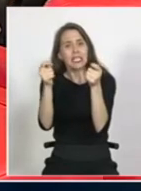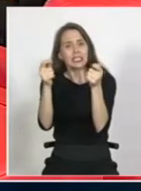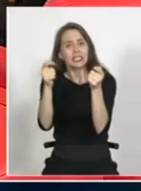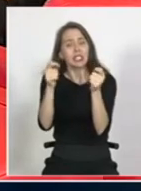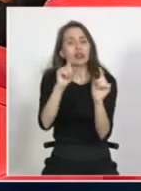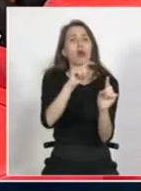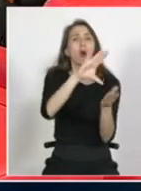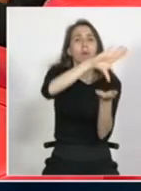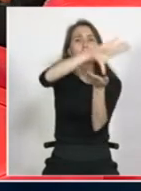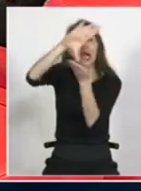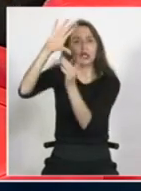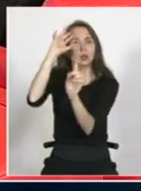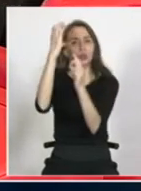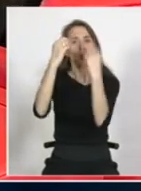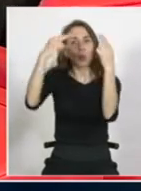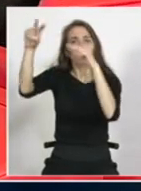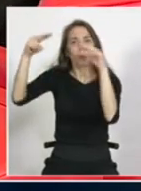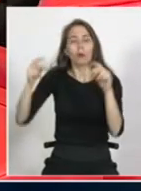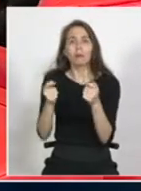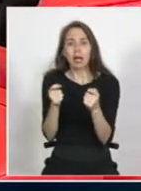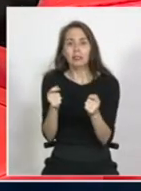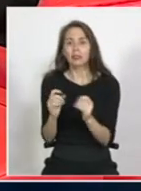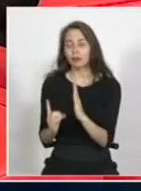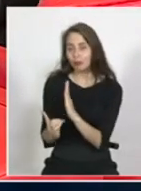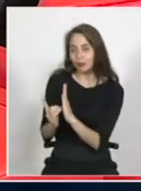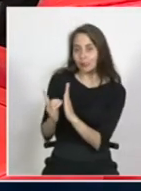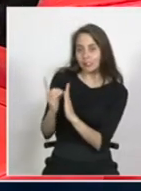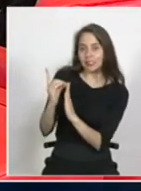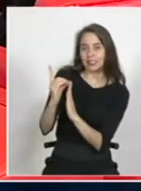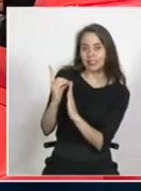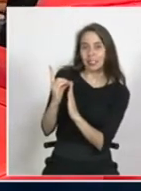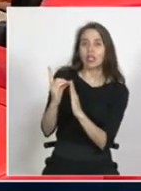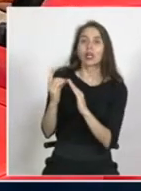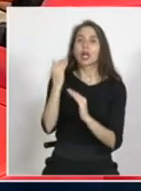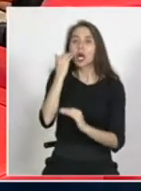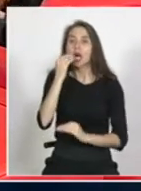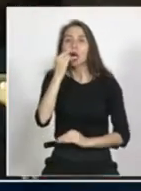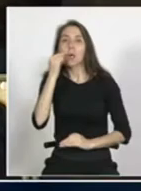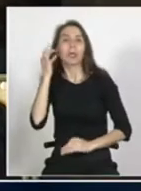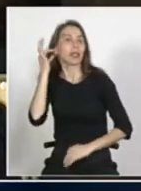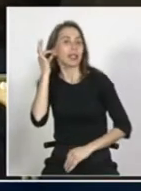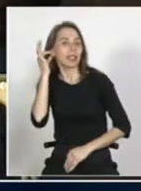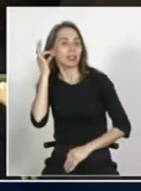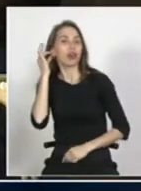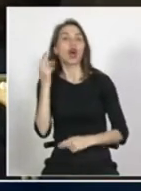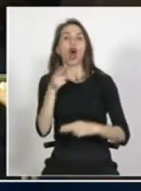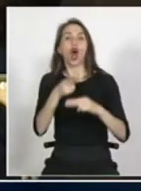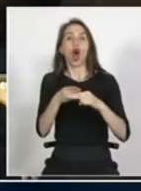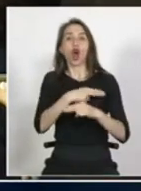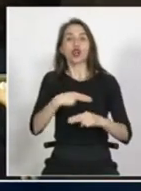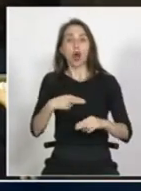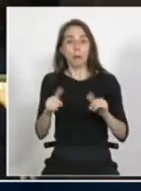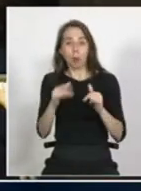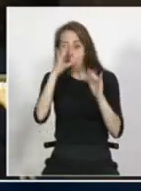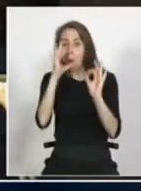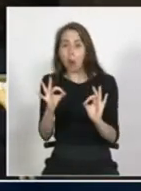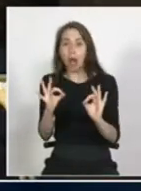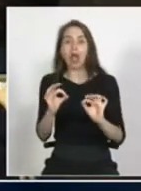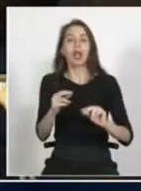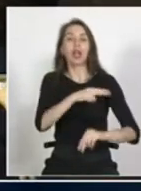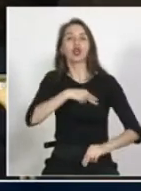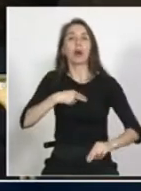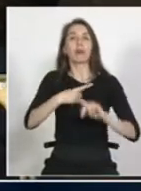de las culturas ¿ya? porque tiene que ver mucho con el desarrollo de las niñas y los niños pero se llaman de distintas maneras y a veces se